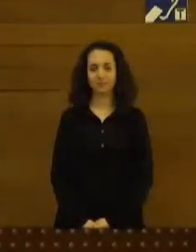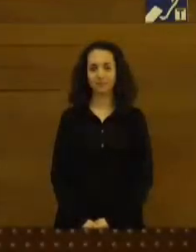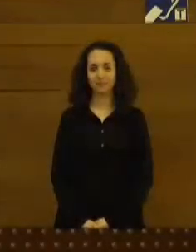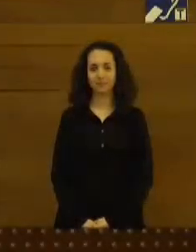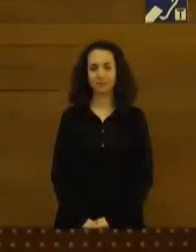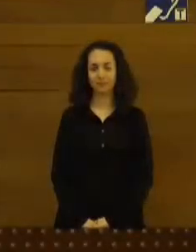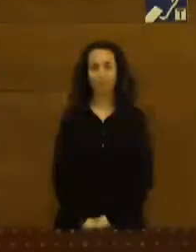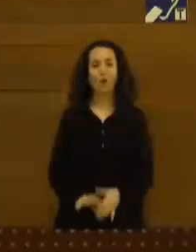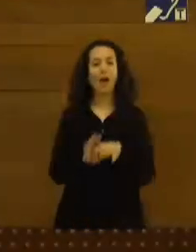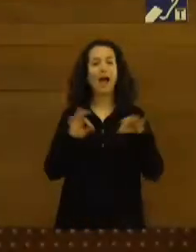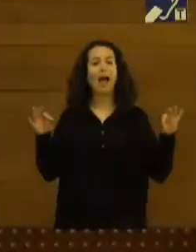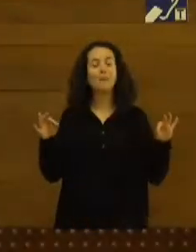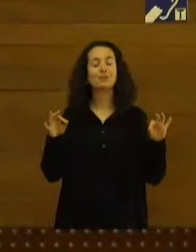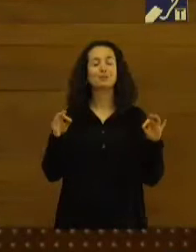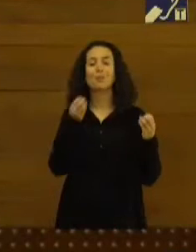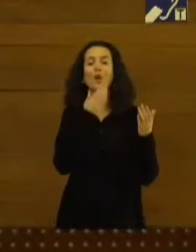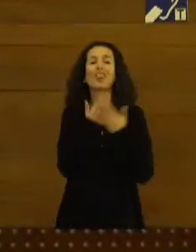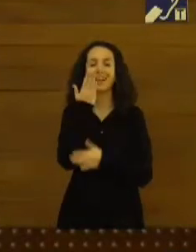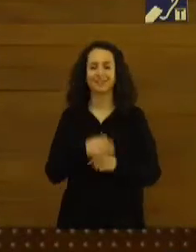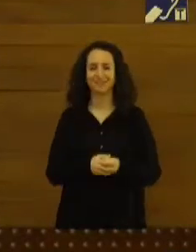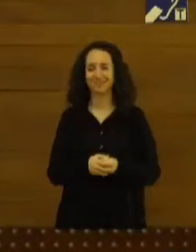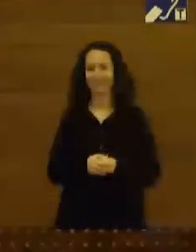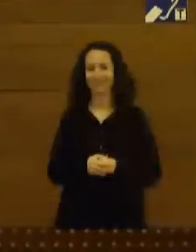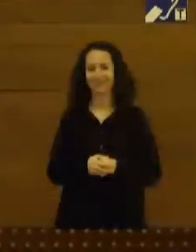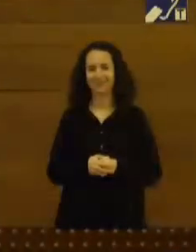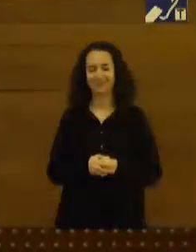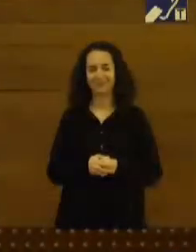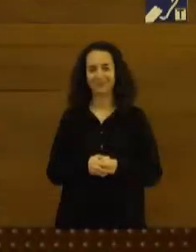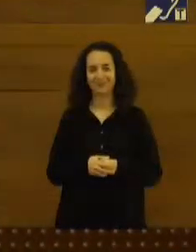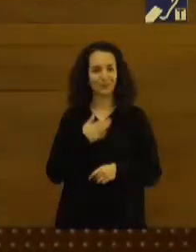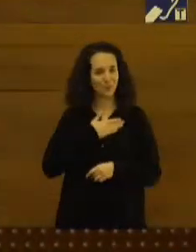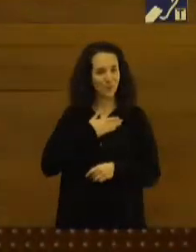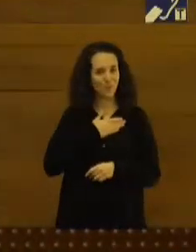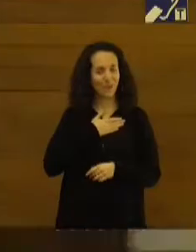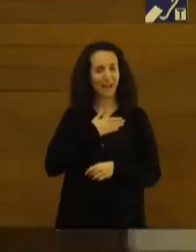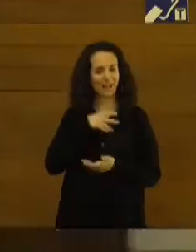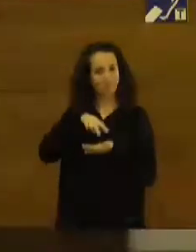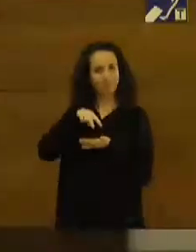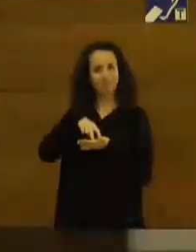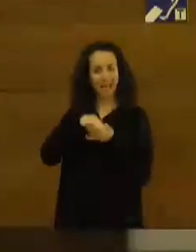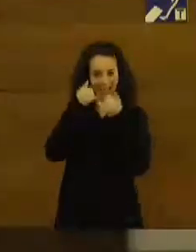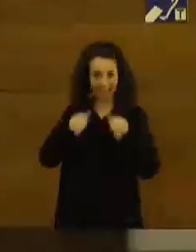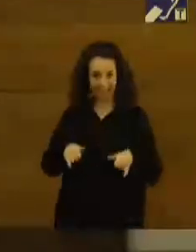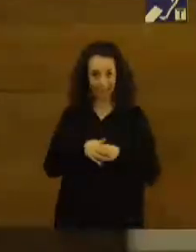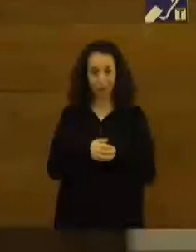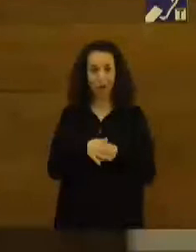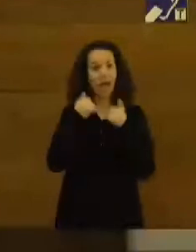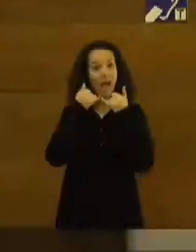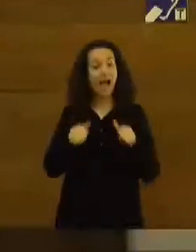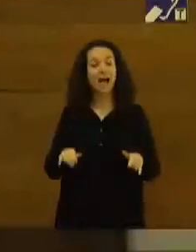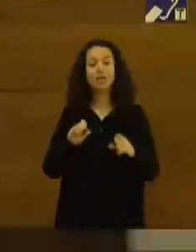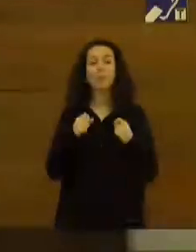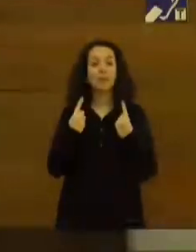Queridos amigos, buenos días. Es realmente un placer haber podido estar en este acto, en el acto de la